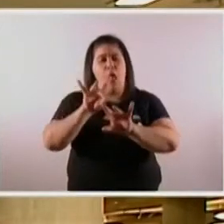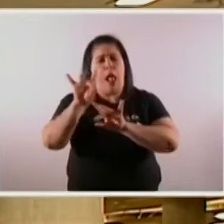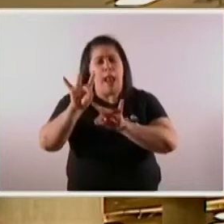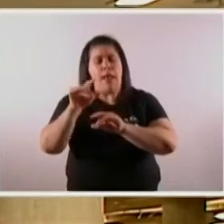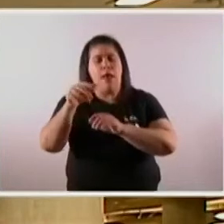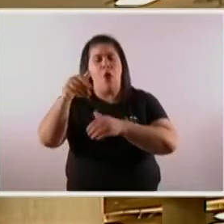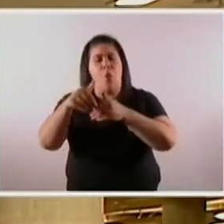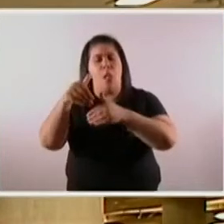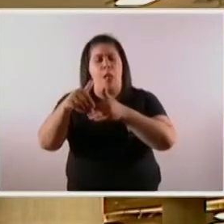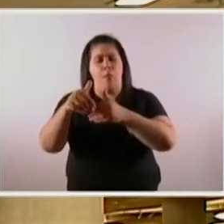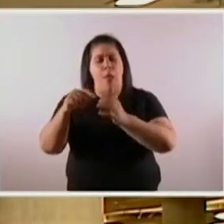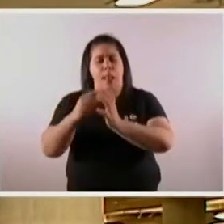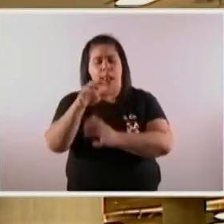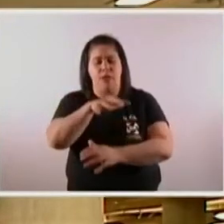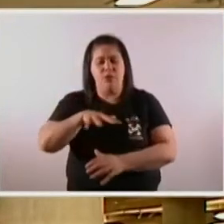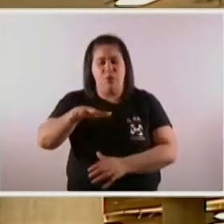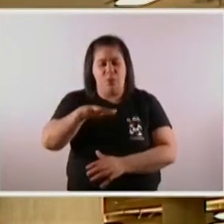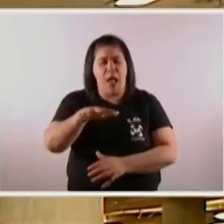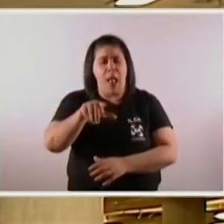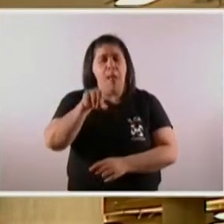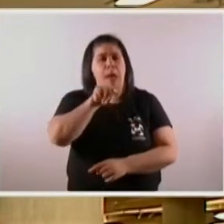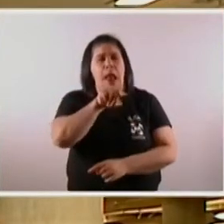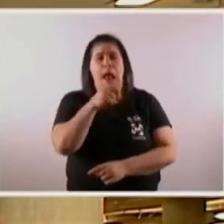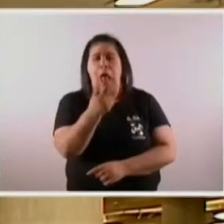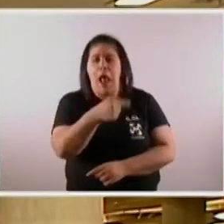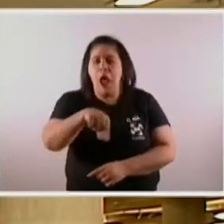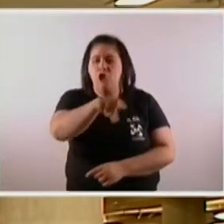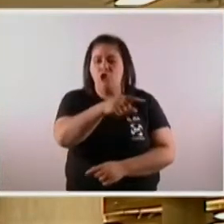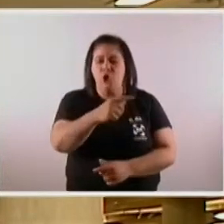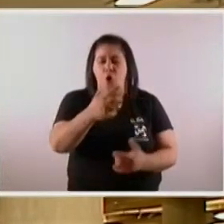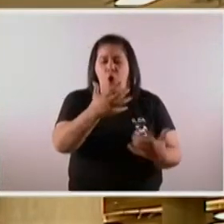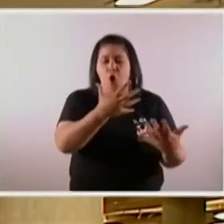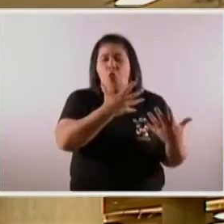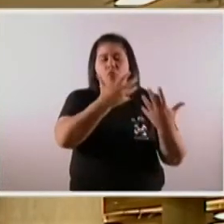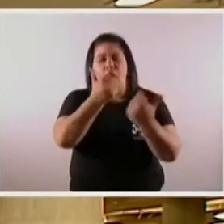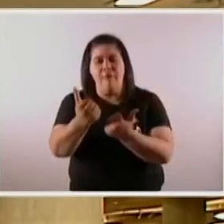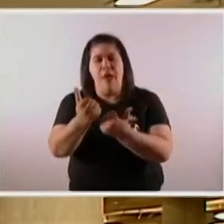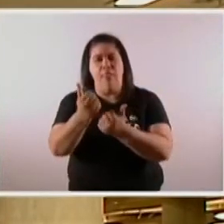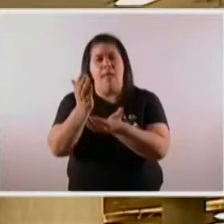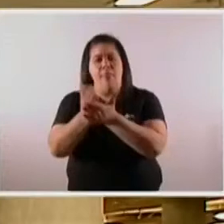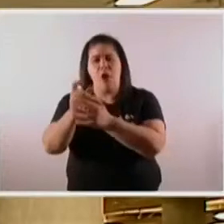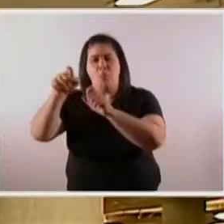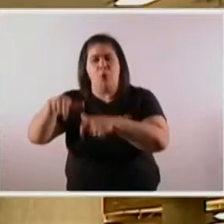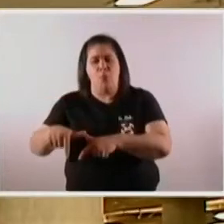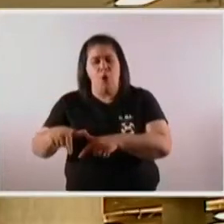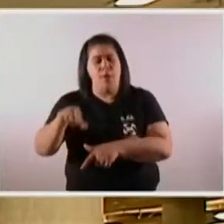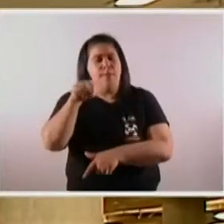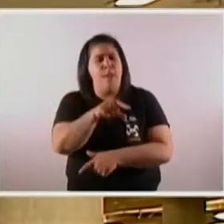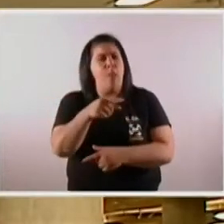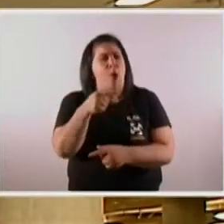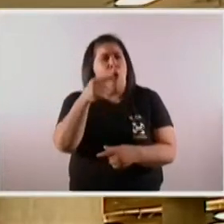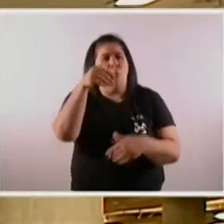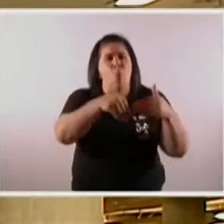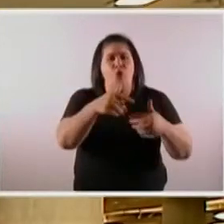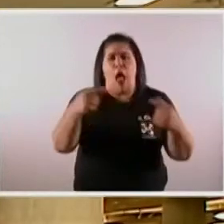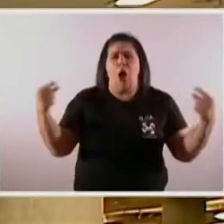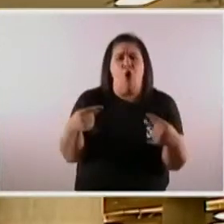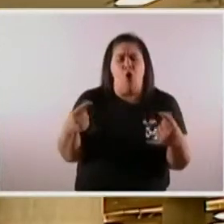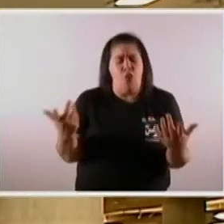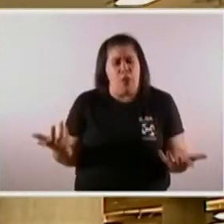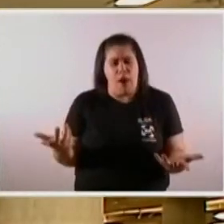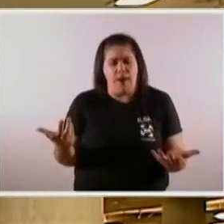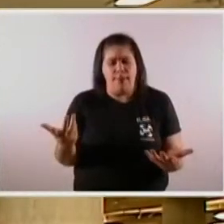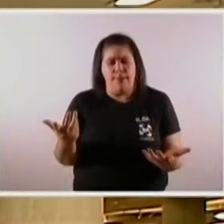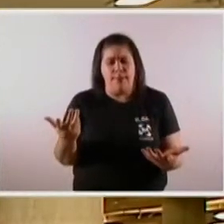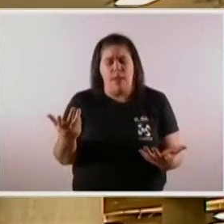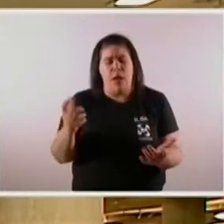para defender los intereses de los vecinos de la ciudad, que votaron en contra. Votaron en contra de sus vecinos. No se me